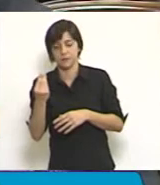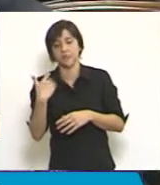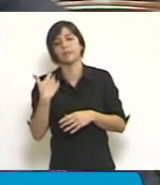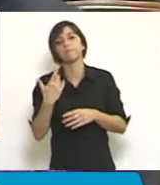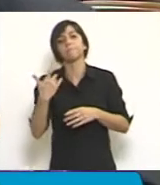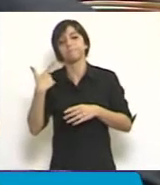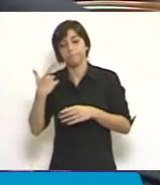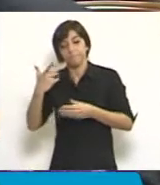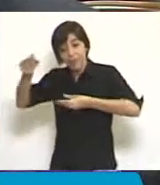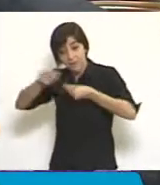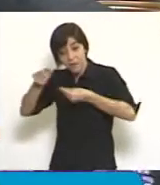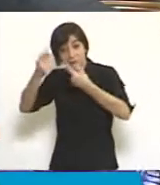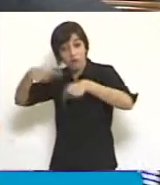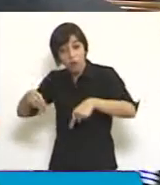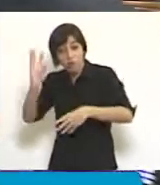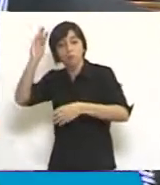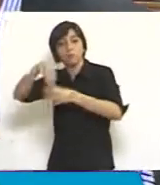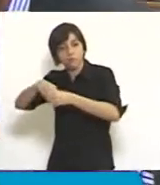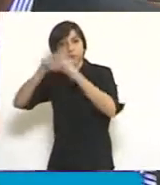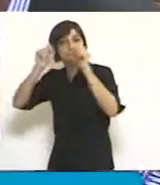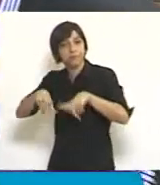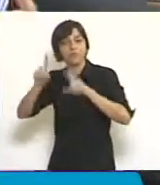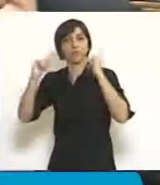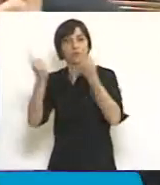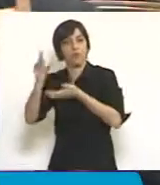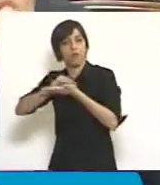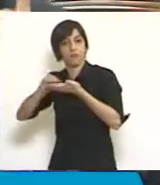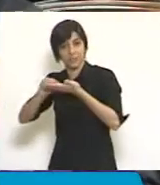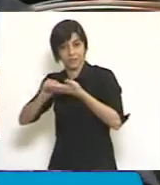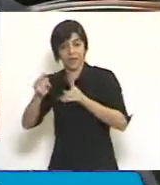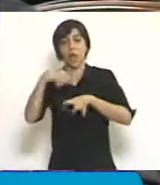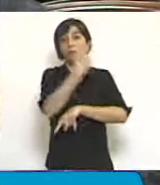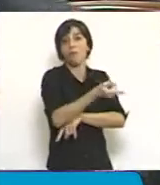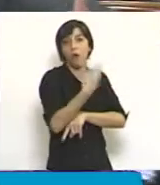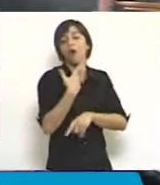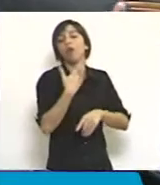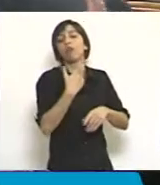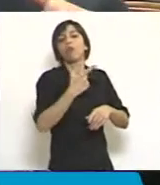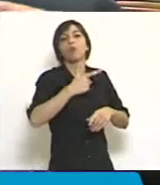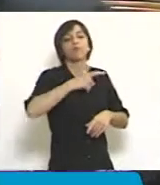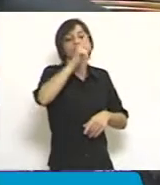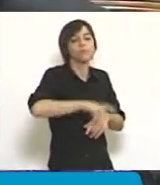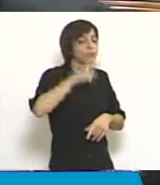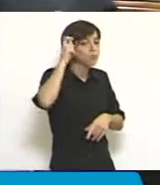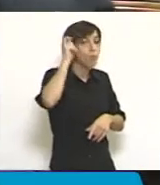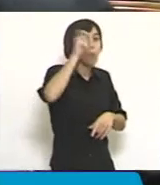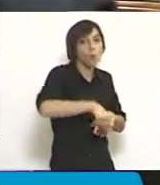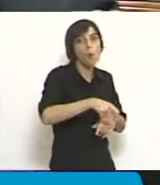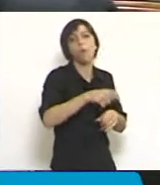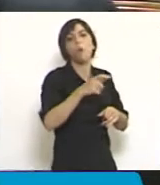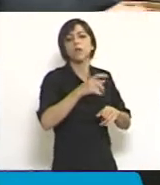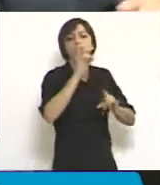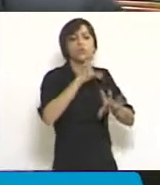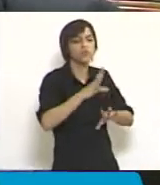separarla de la función jurisdiccional. ¿Cómo? Con alguien que le diga al juez, usted tiene que sentarse tal día,